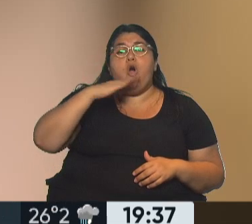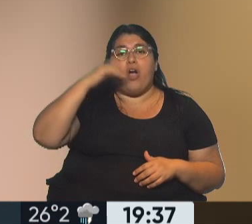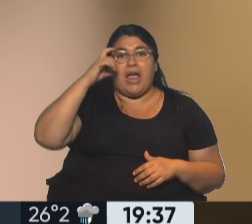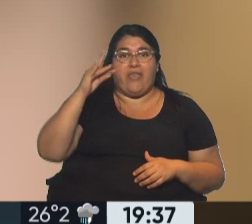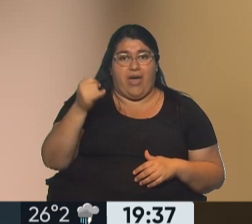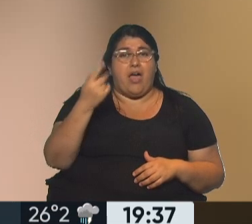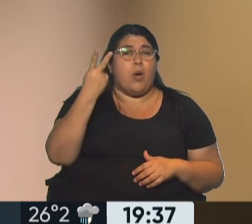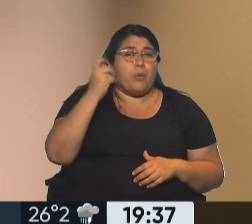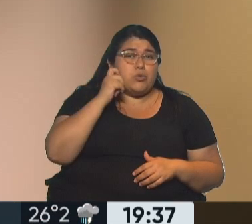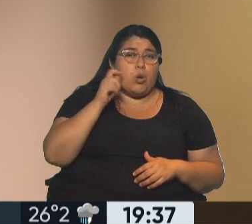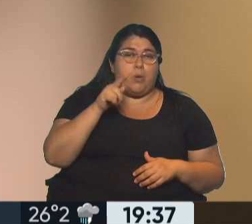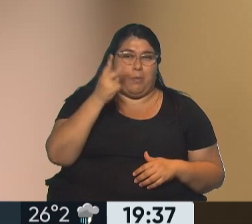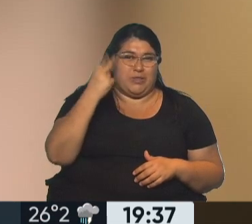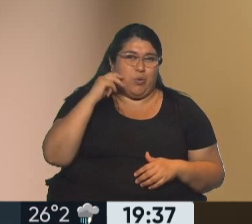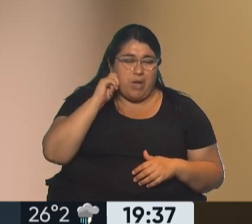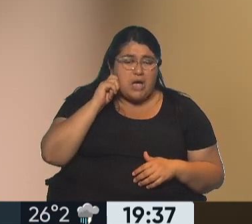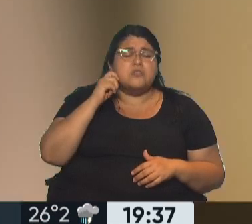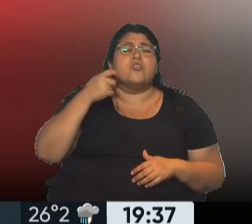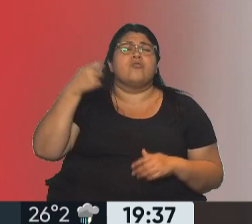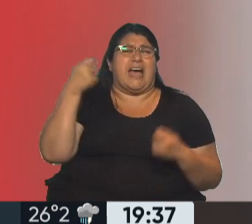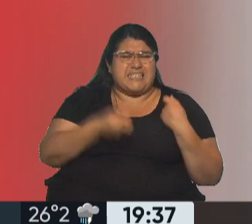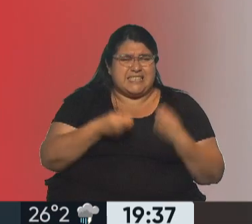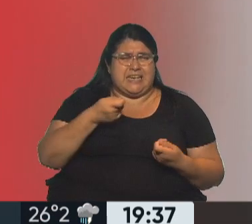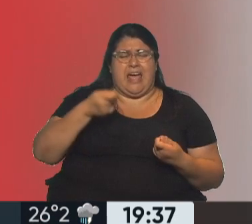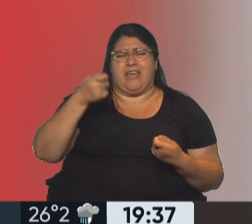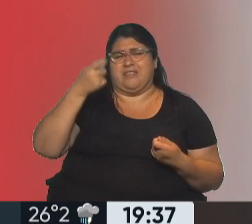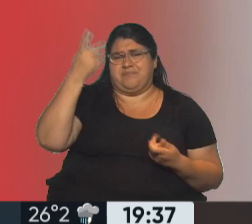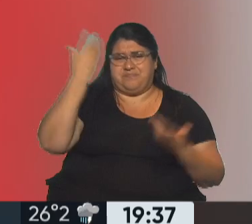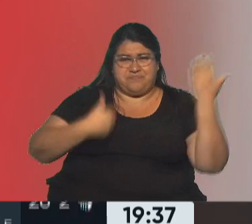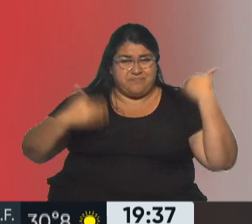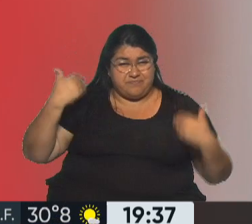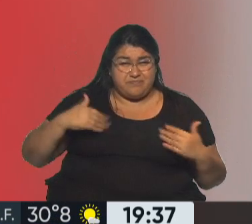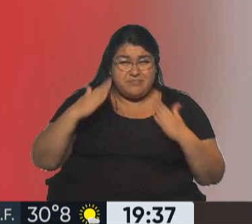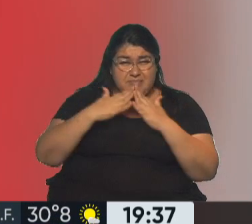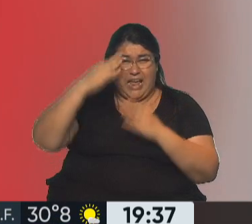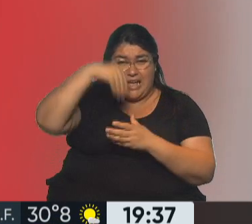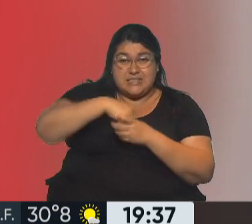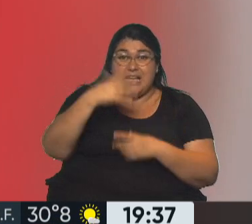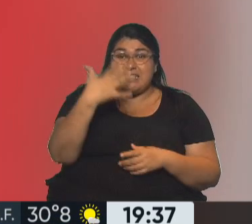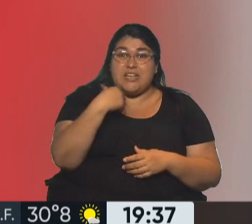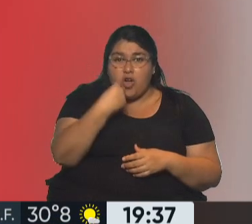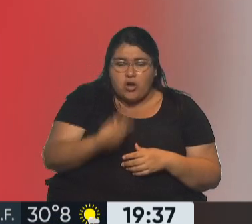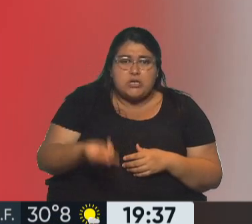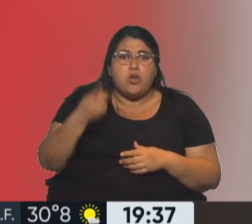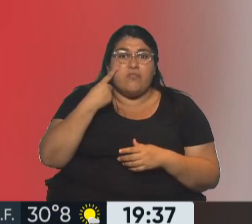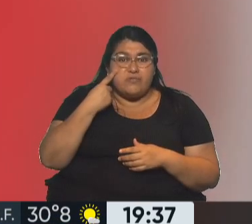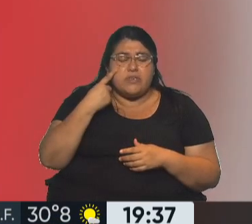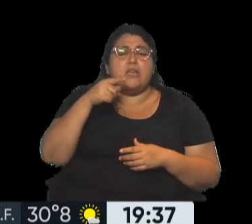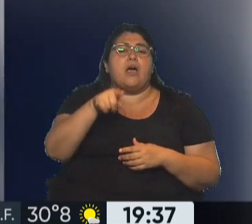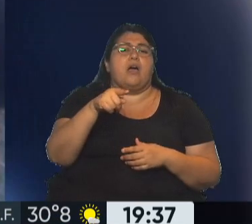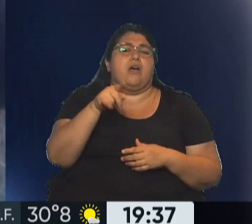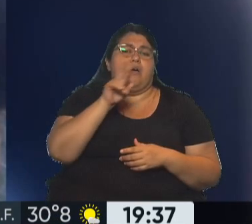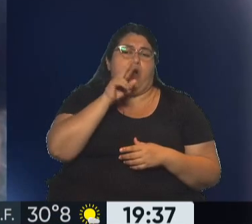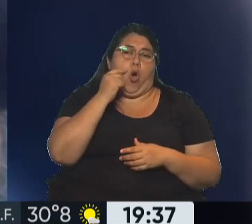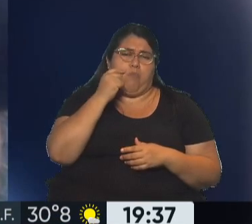años, fue asesinada a puñaladas, descuartizada en la casa donde convivía con sus cinco hijos y con este hombre, el